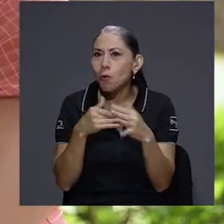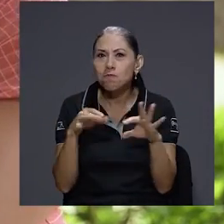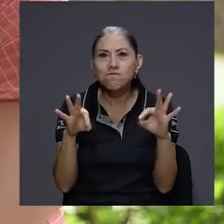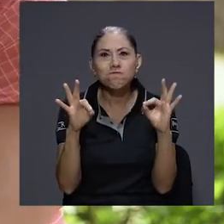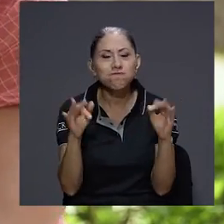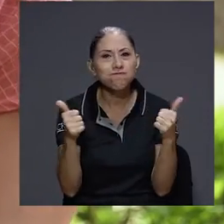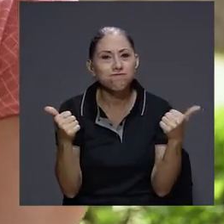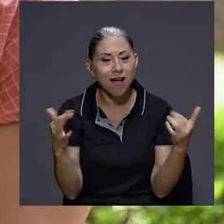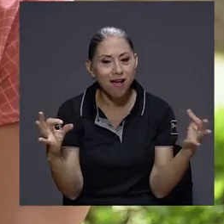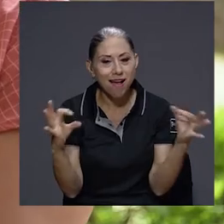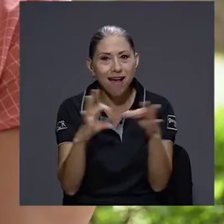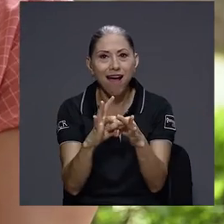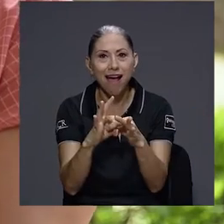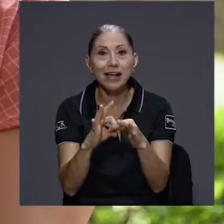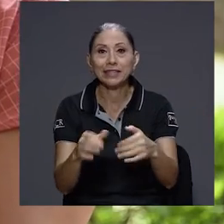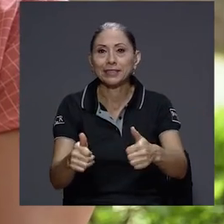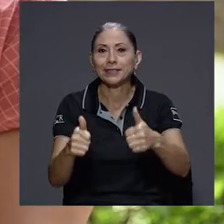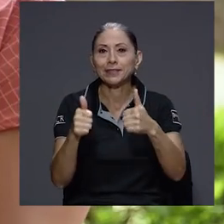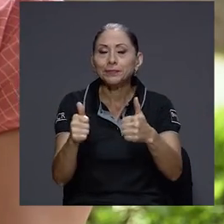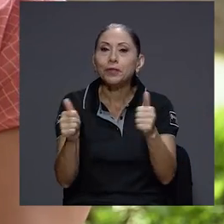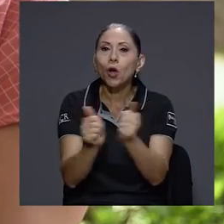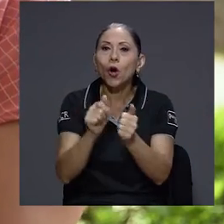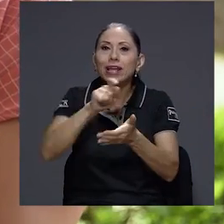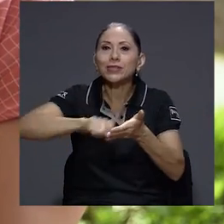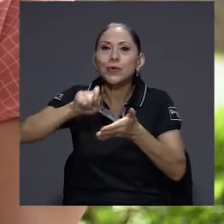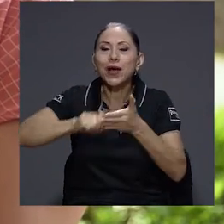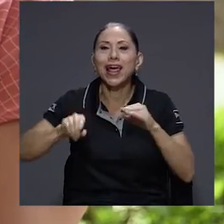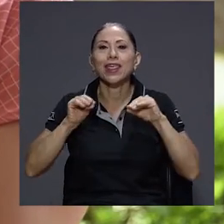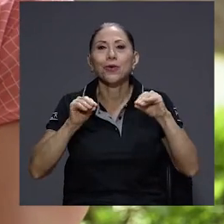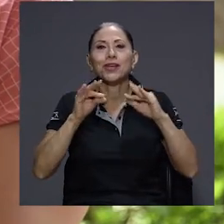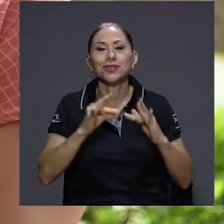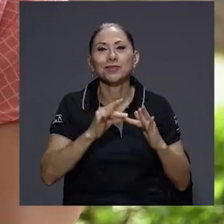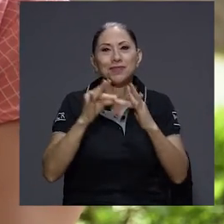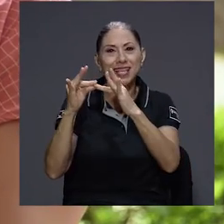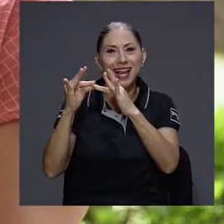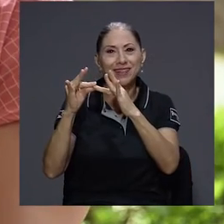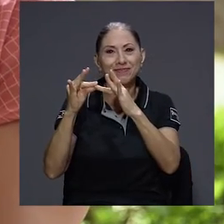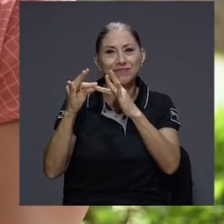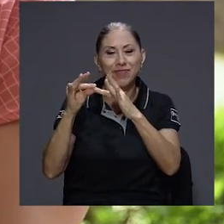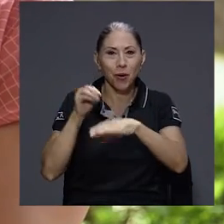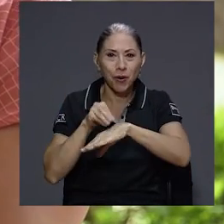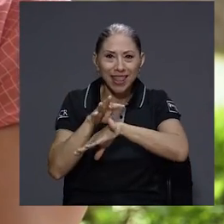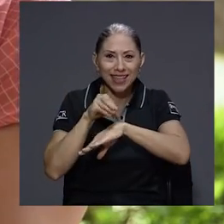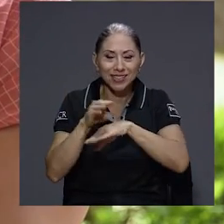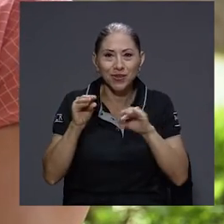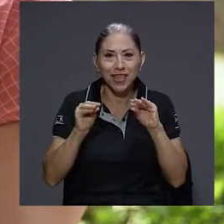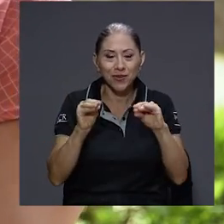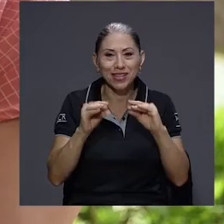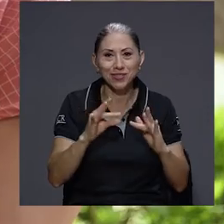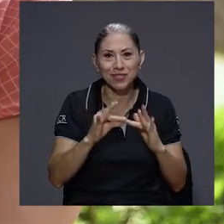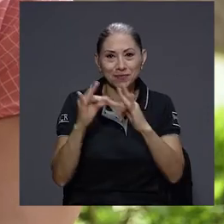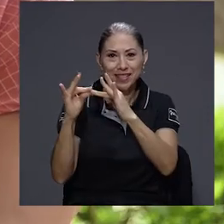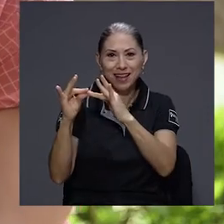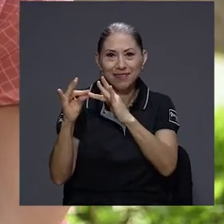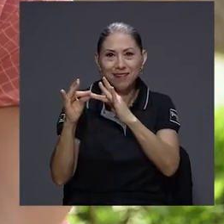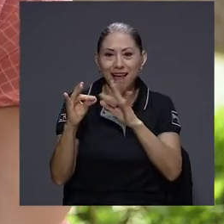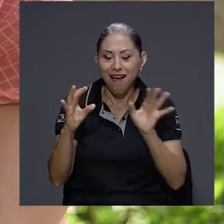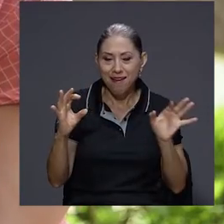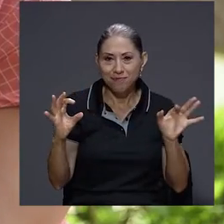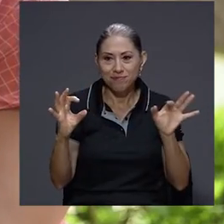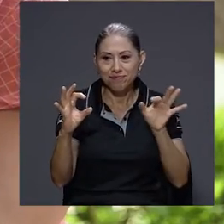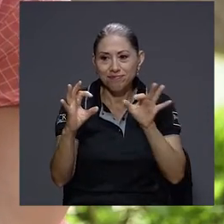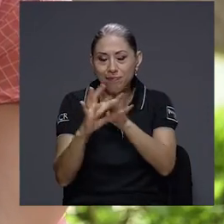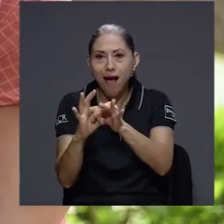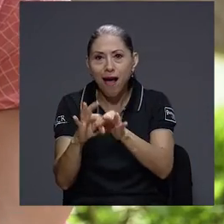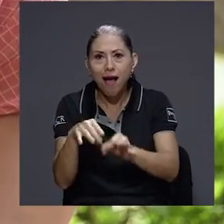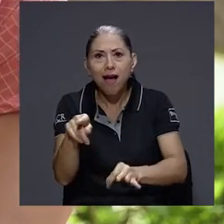tuvimos conexión con la Escuela de Educación Especial y Orientación y vimos ahí este